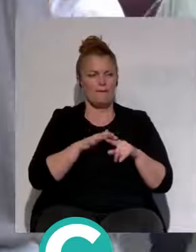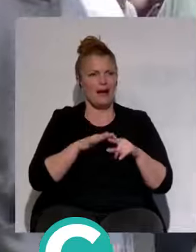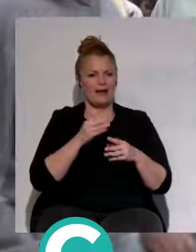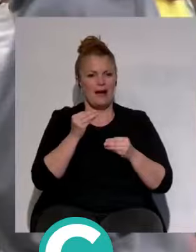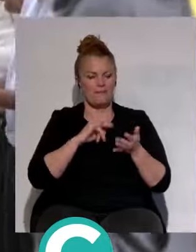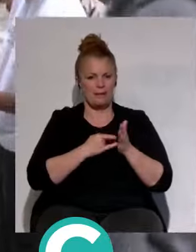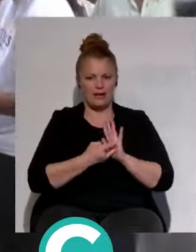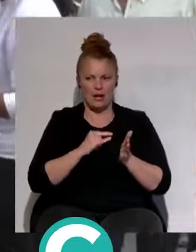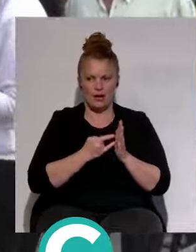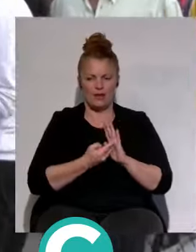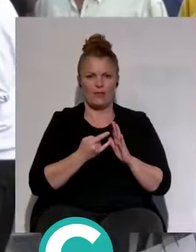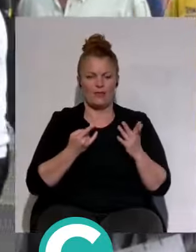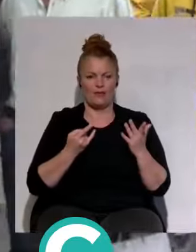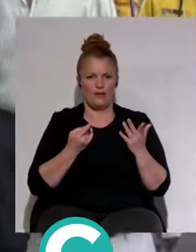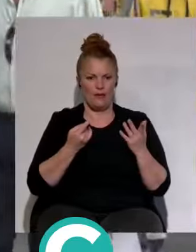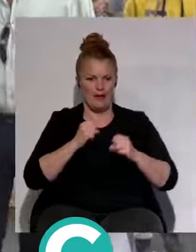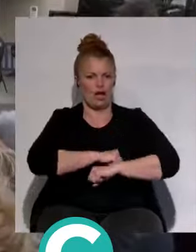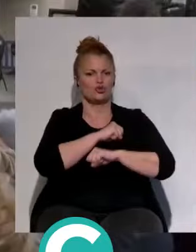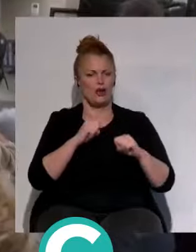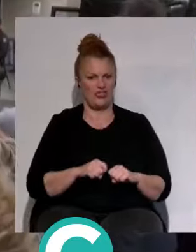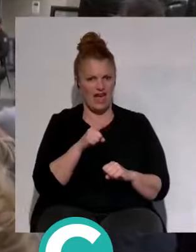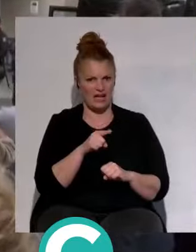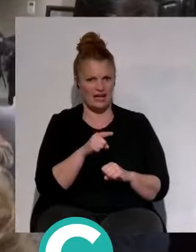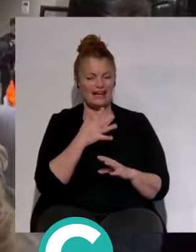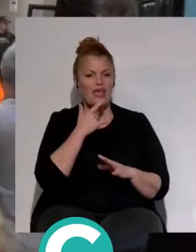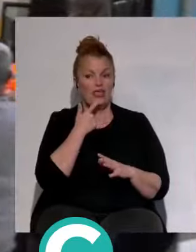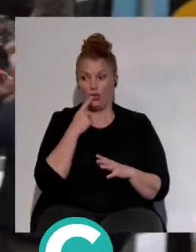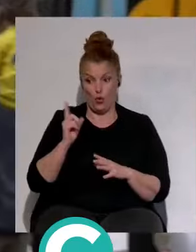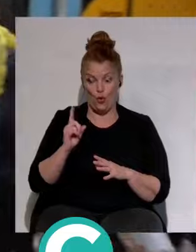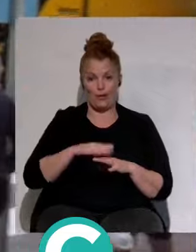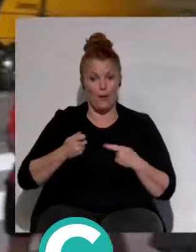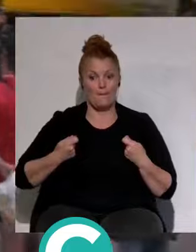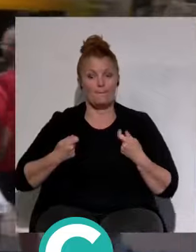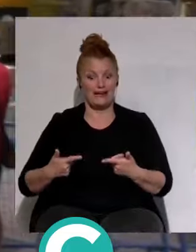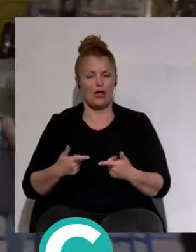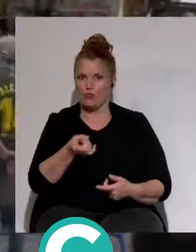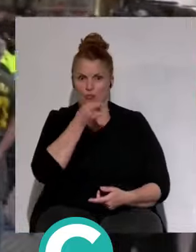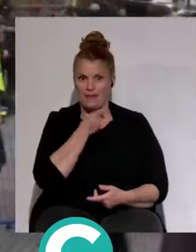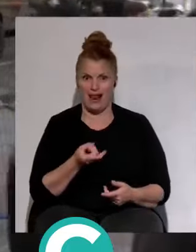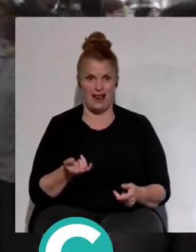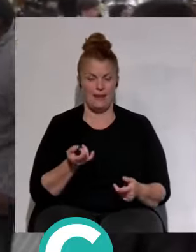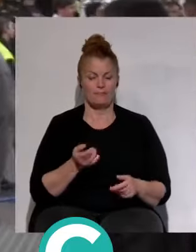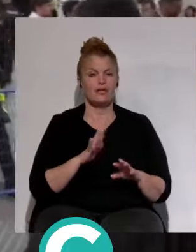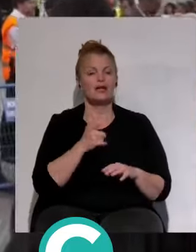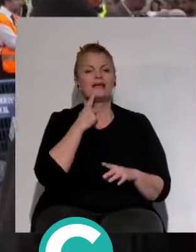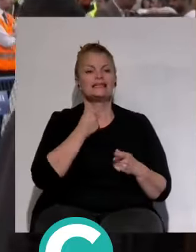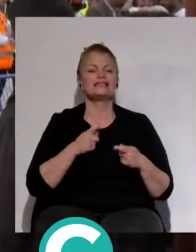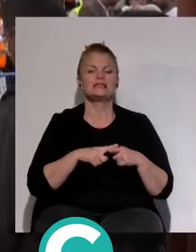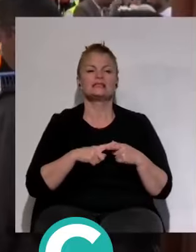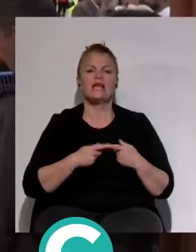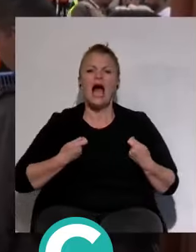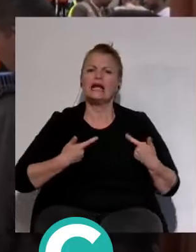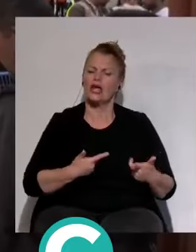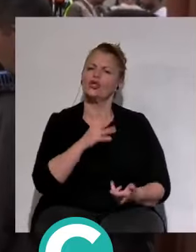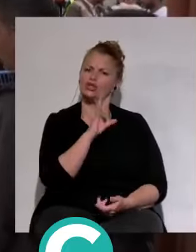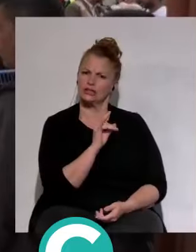en primera división? No, pero el dinero se ha gastado. Digamos que está mal gastado. Exactamente, exacto. Está mal gastado. Porque no podemos decir, ¿se ha invertido? Sí.